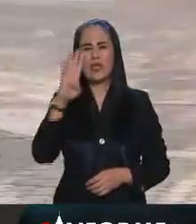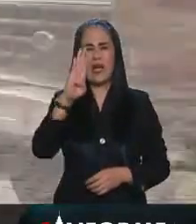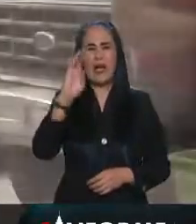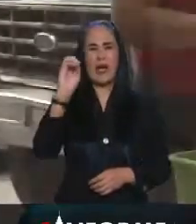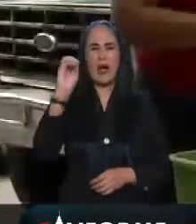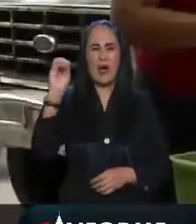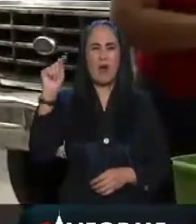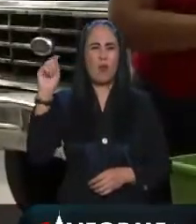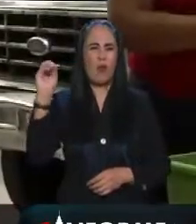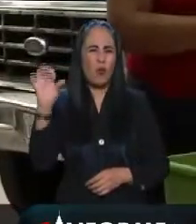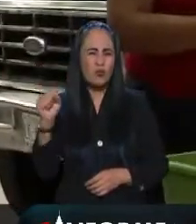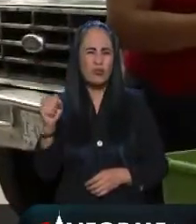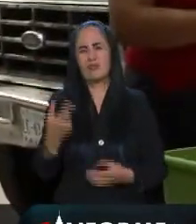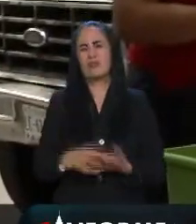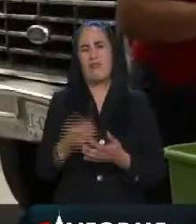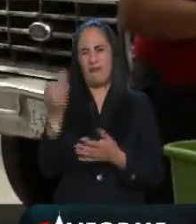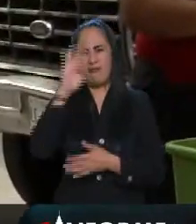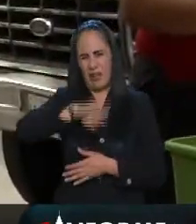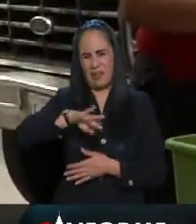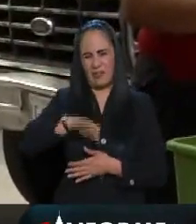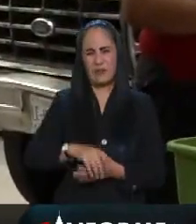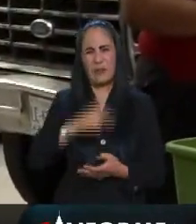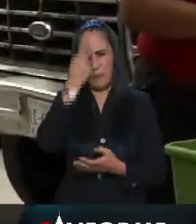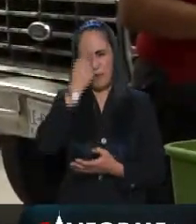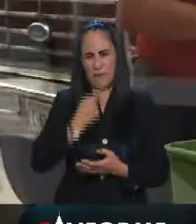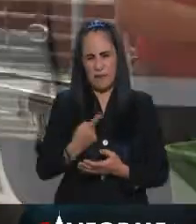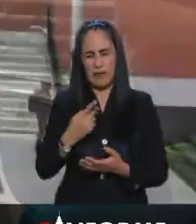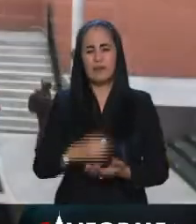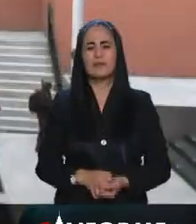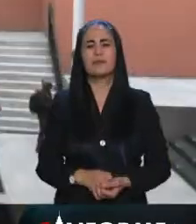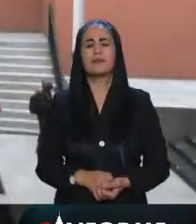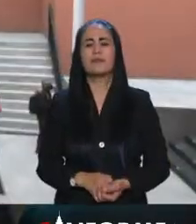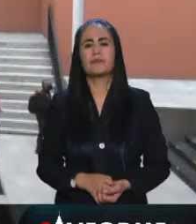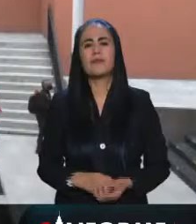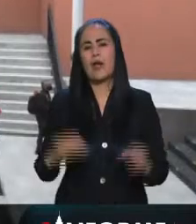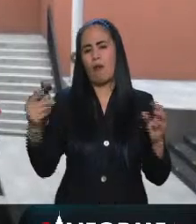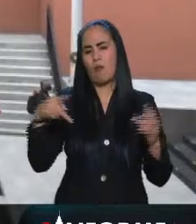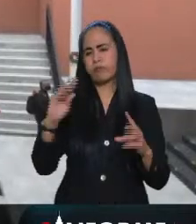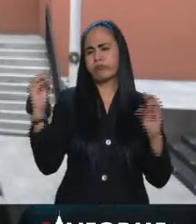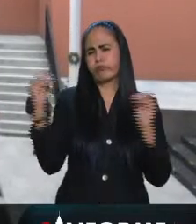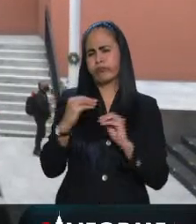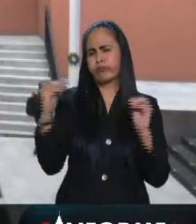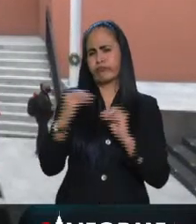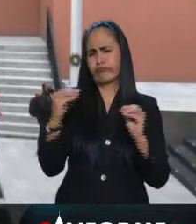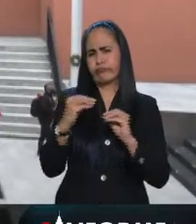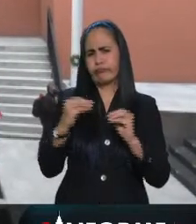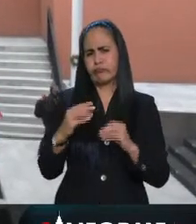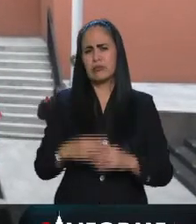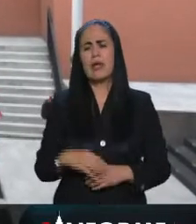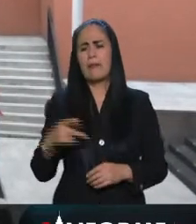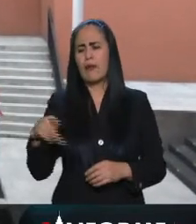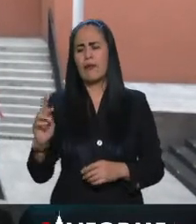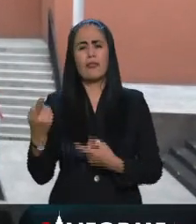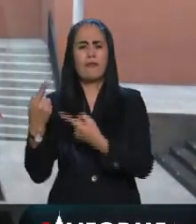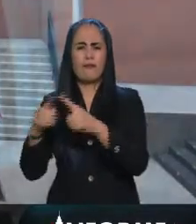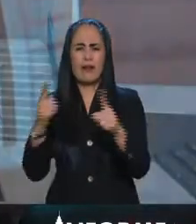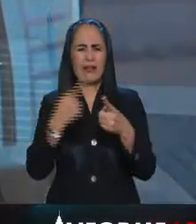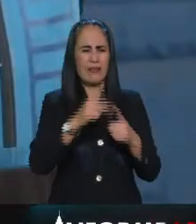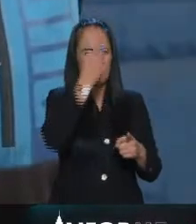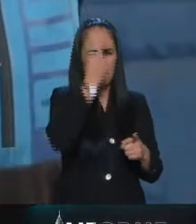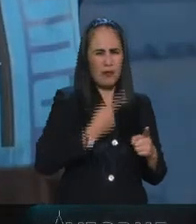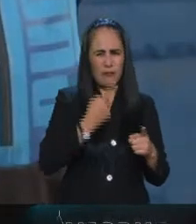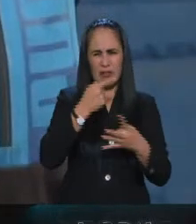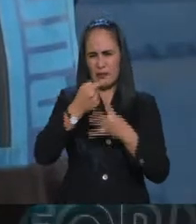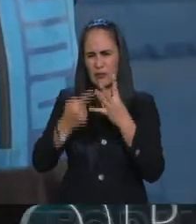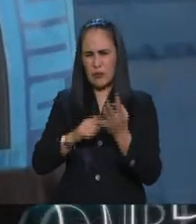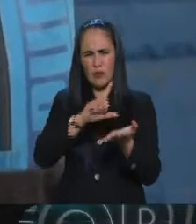de Paco Calderón hubo un debate orgánico que se inició ahí pero esto se ha amplificado por estas cuentas de votos entonces creo que